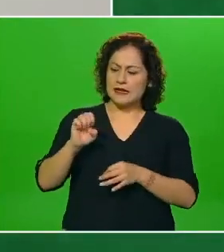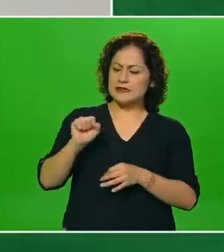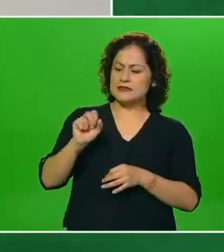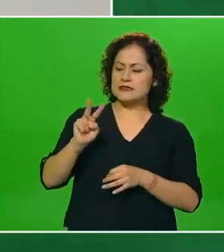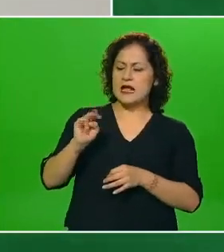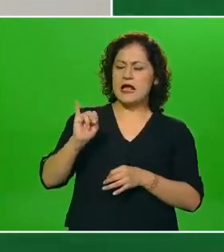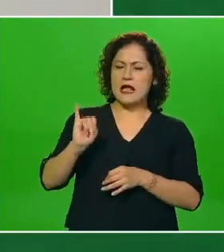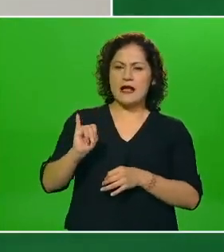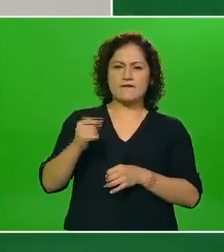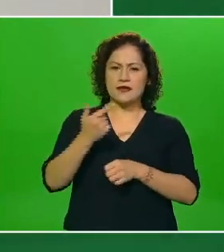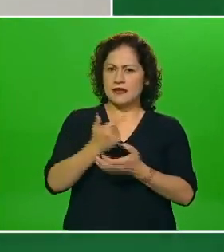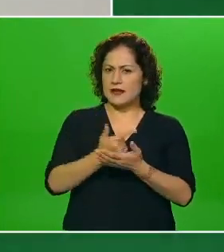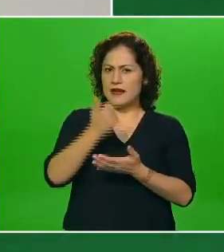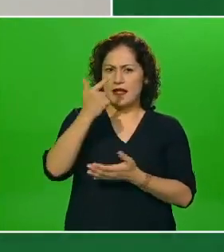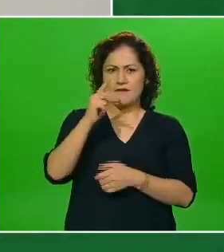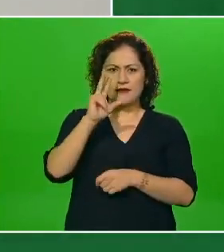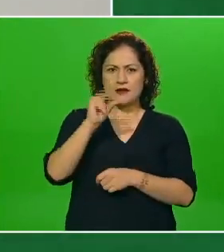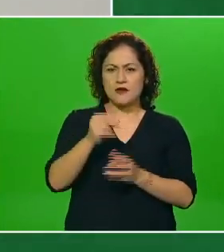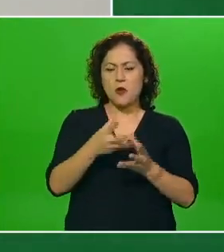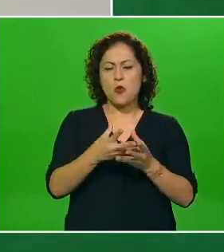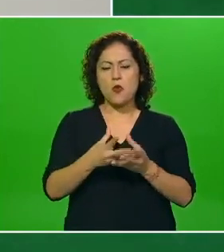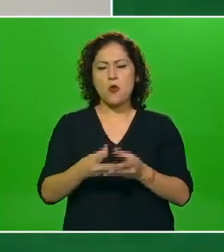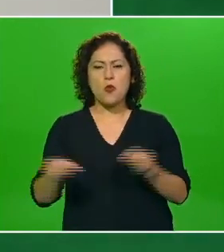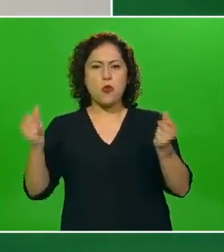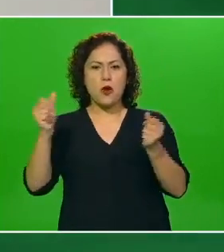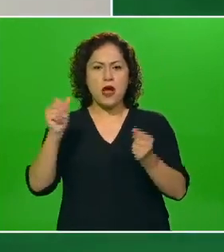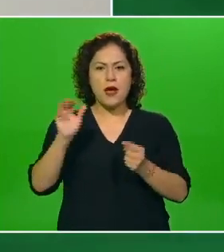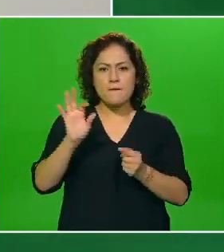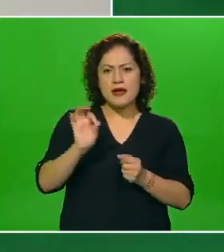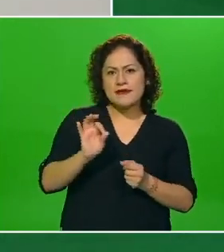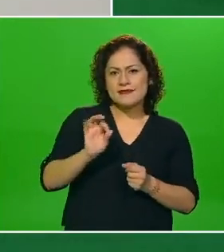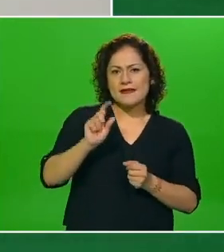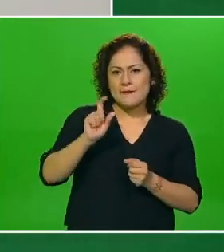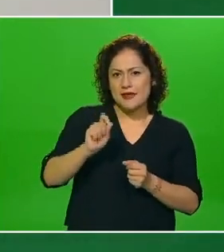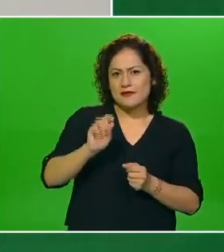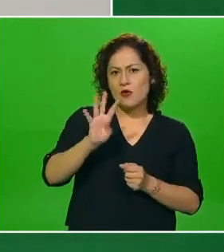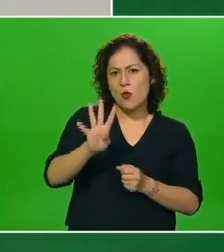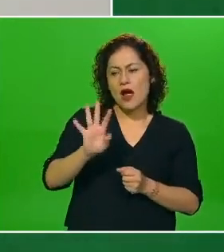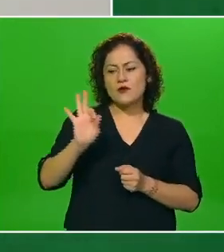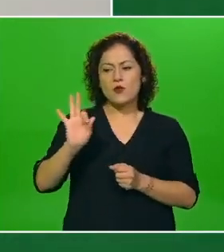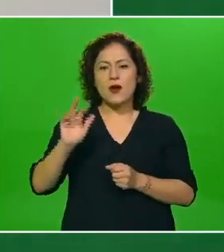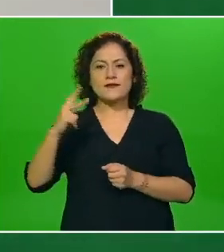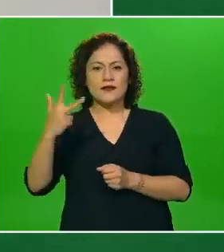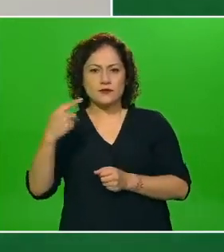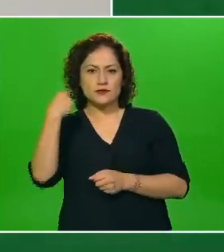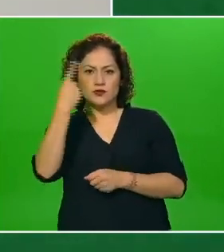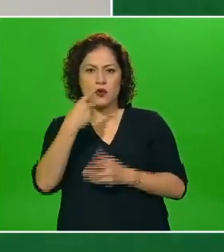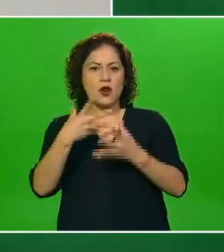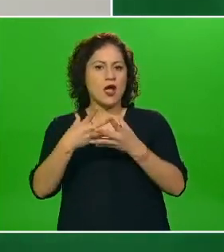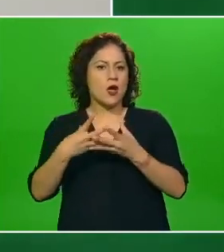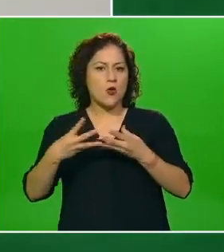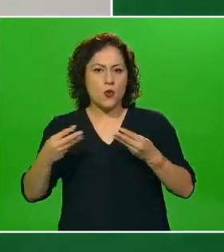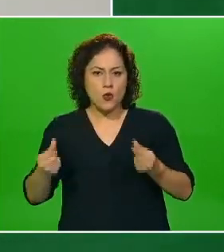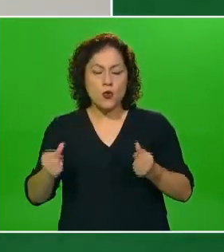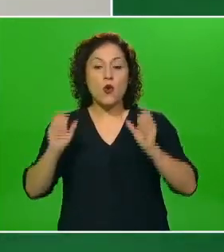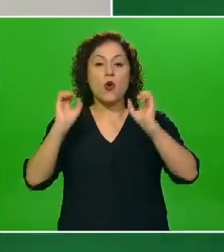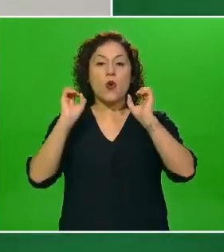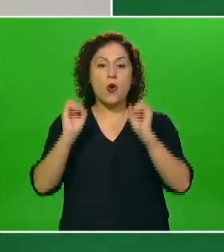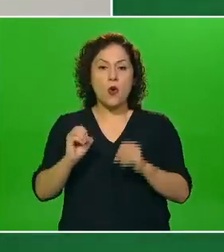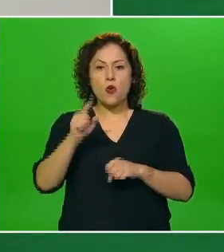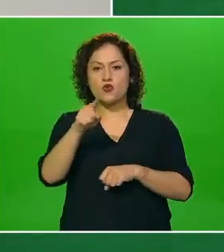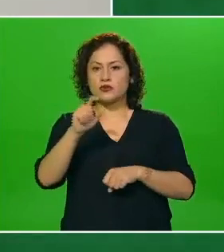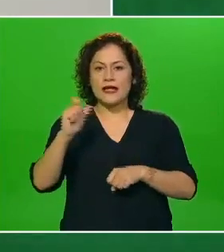resolverá en las siguientes 24 máximo 48 horas o tiene algún dato que requiere obviamente la